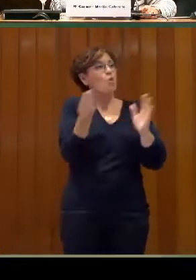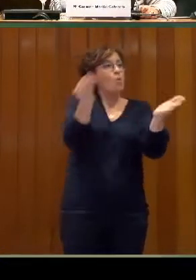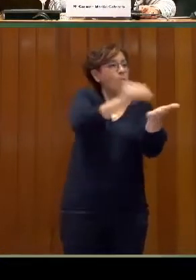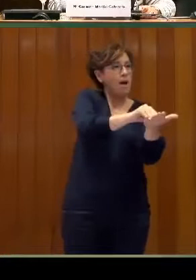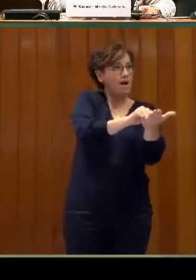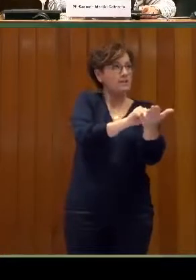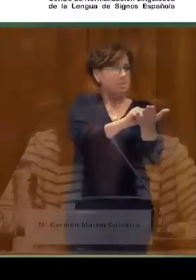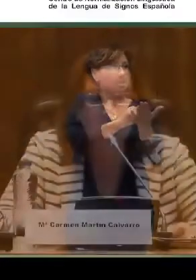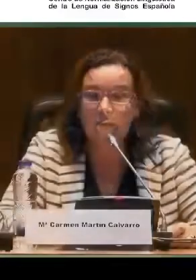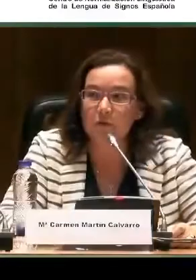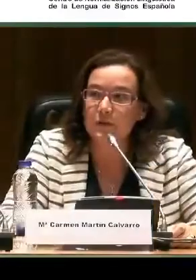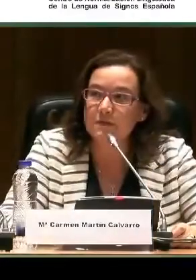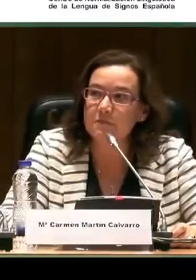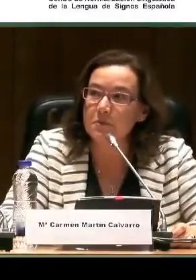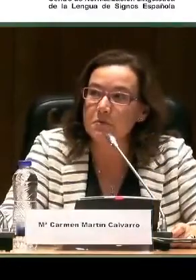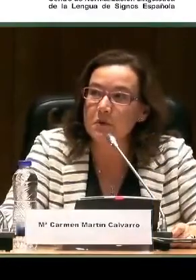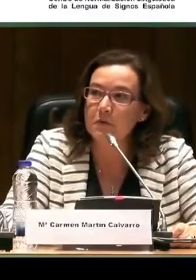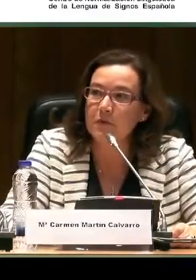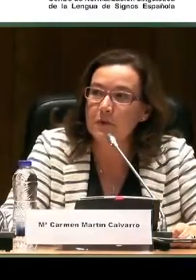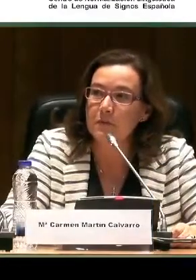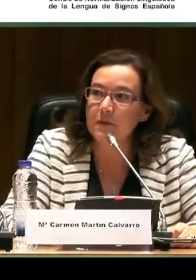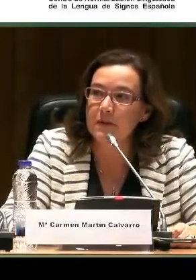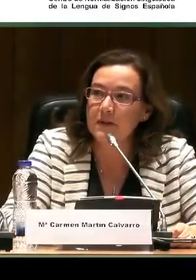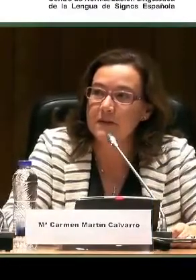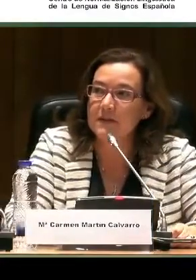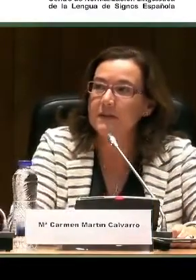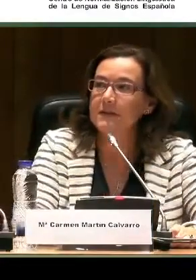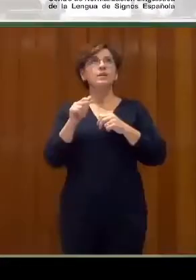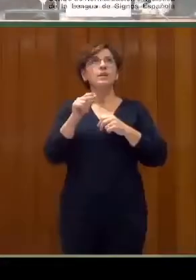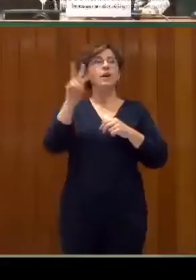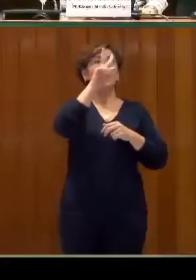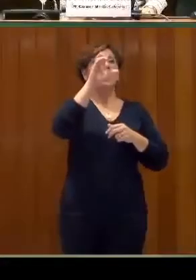que es Velvet, que seguro que todos la conocéis. Si podemos poner por favor el vídeo. Gracias.